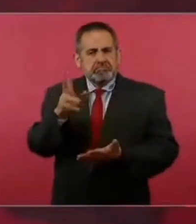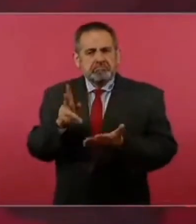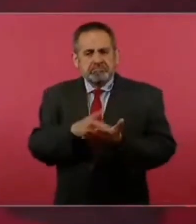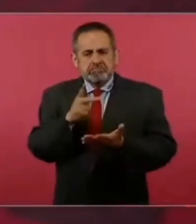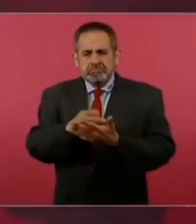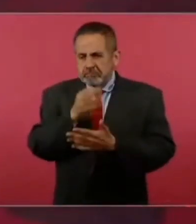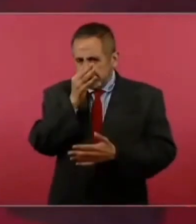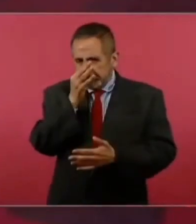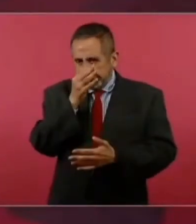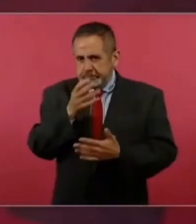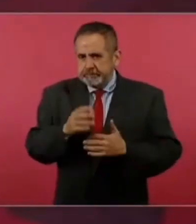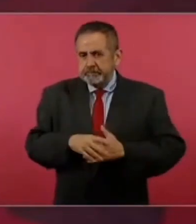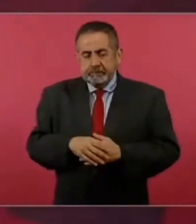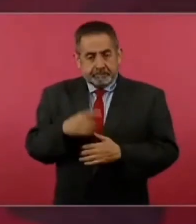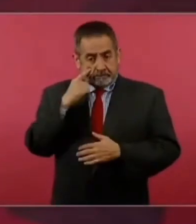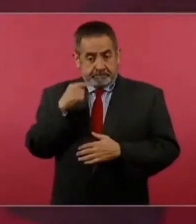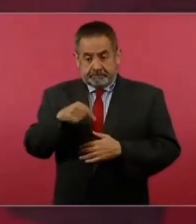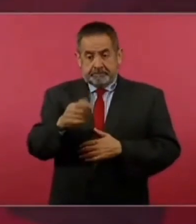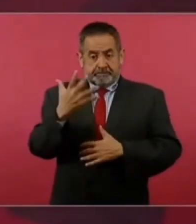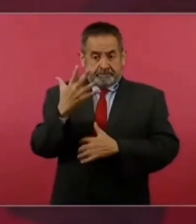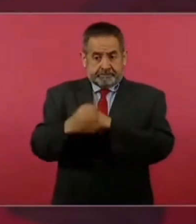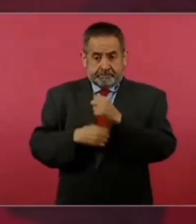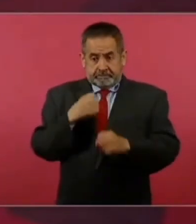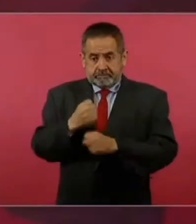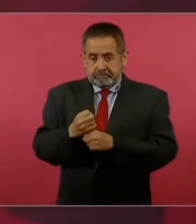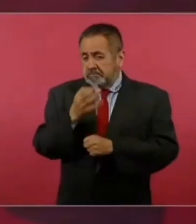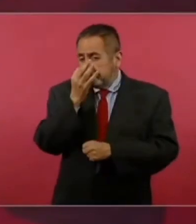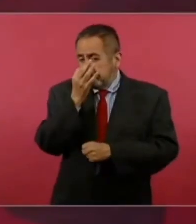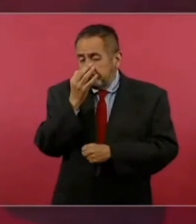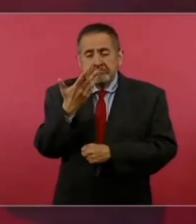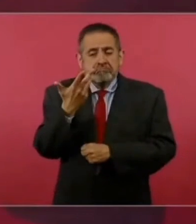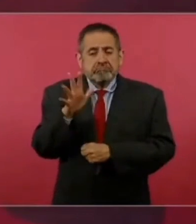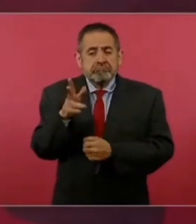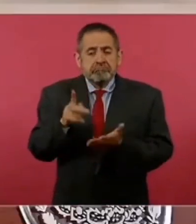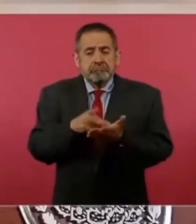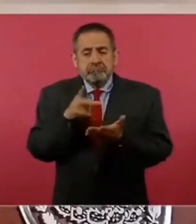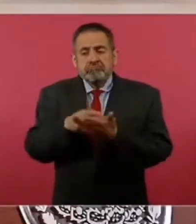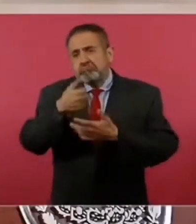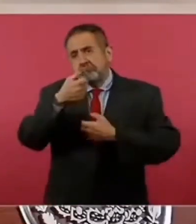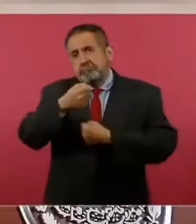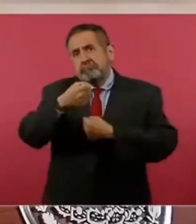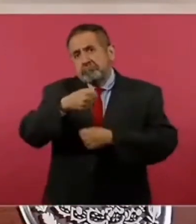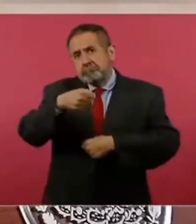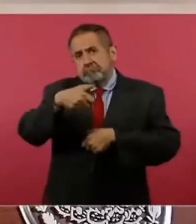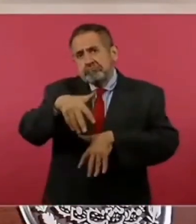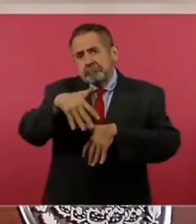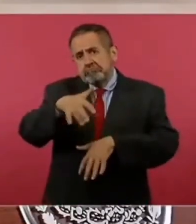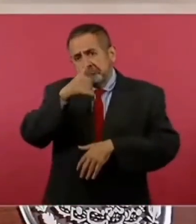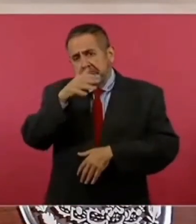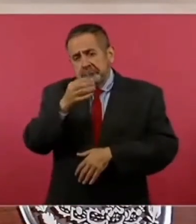ya vamos para el quinto año. Y diez veces,